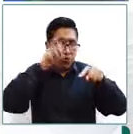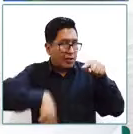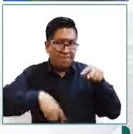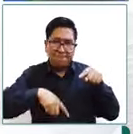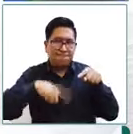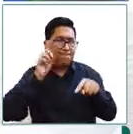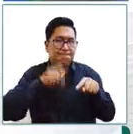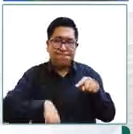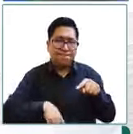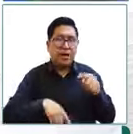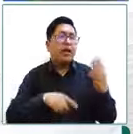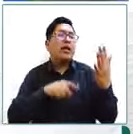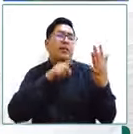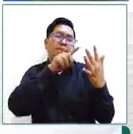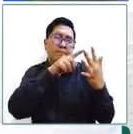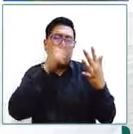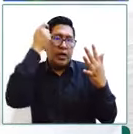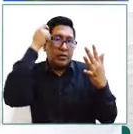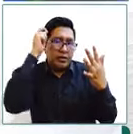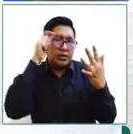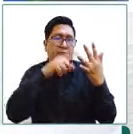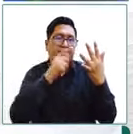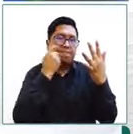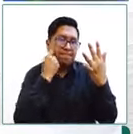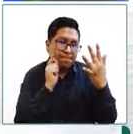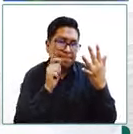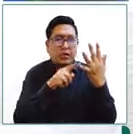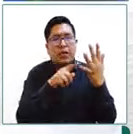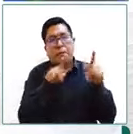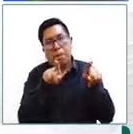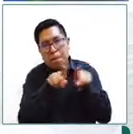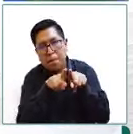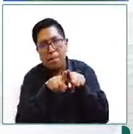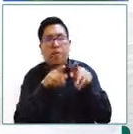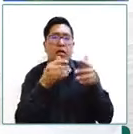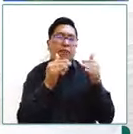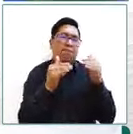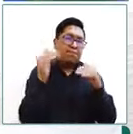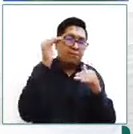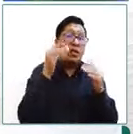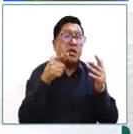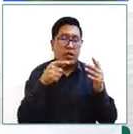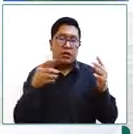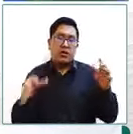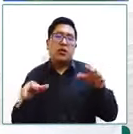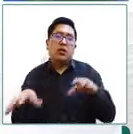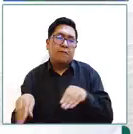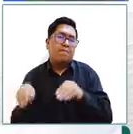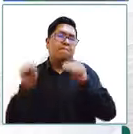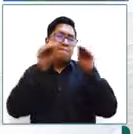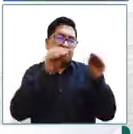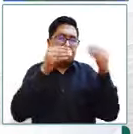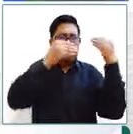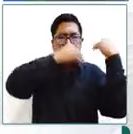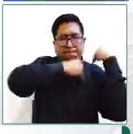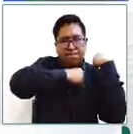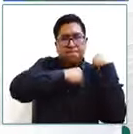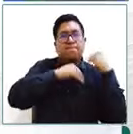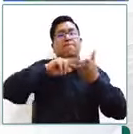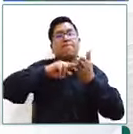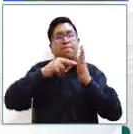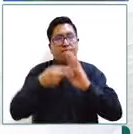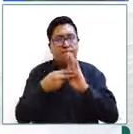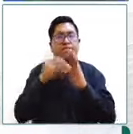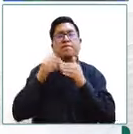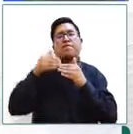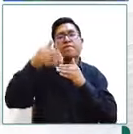abuelos, los tíos, los hermanos mayores, ¿no? Entonces, que estén en condiciones, pueden ser aquellos que sean identificados en